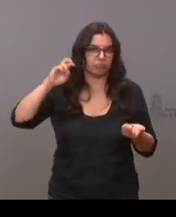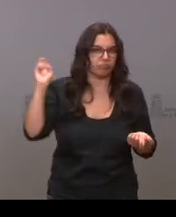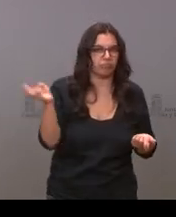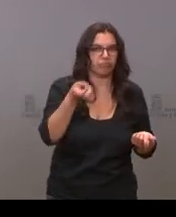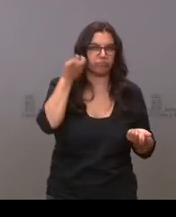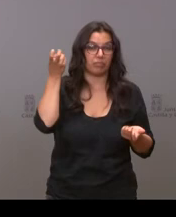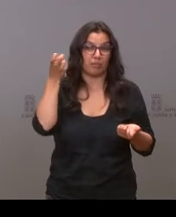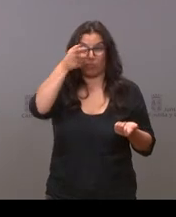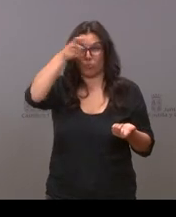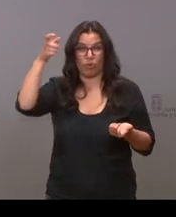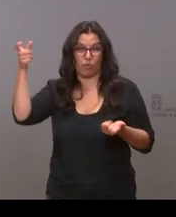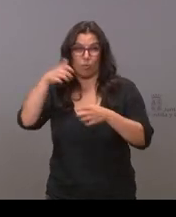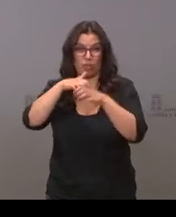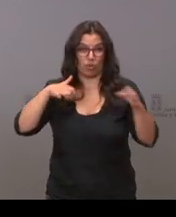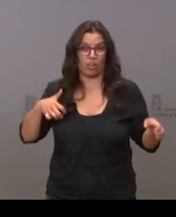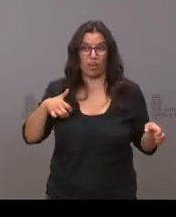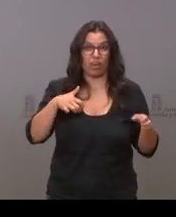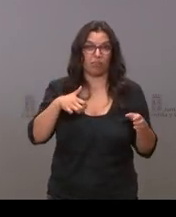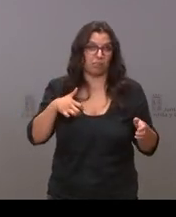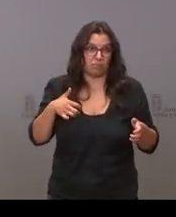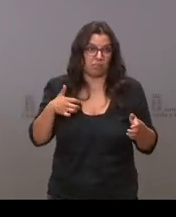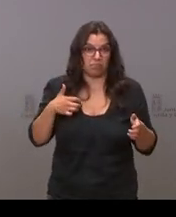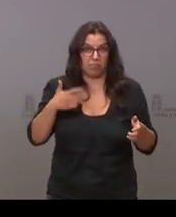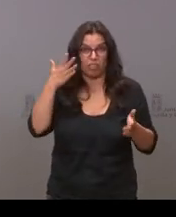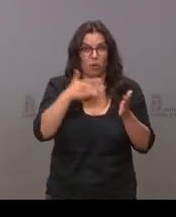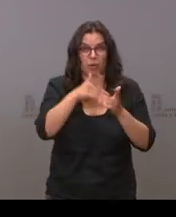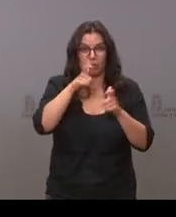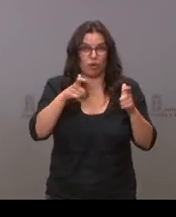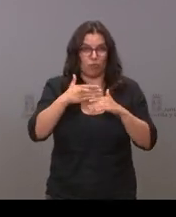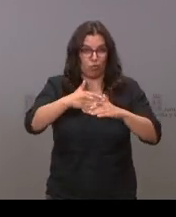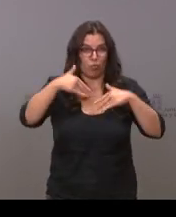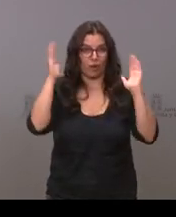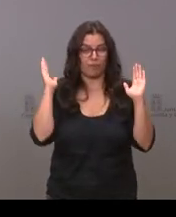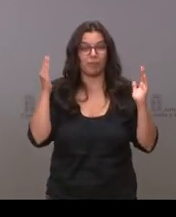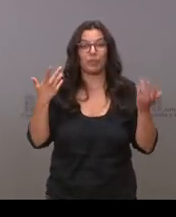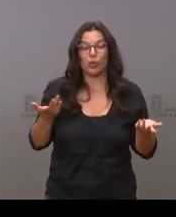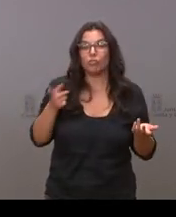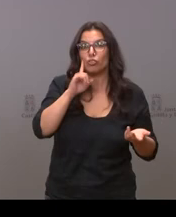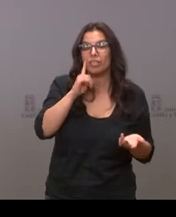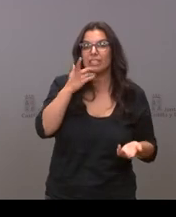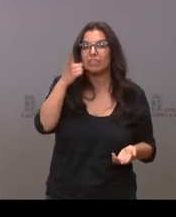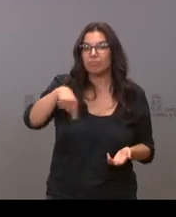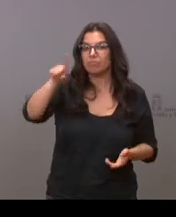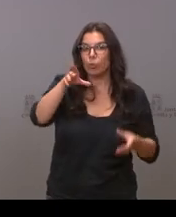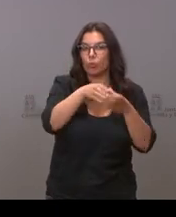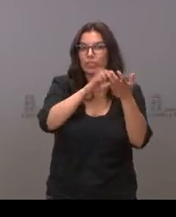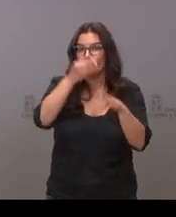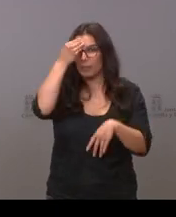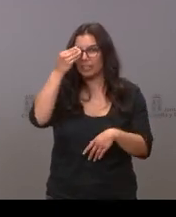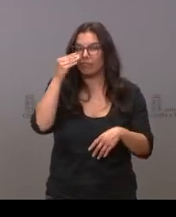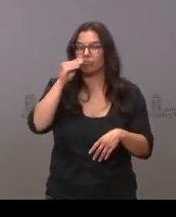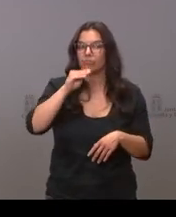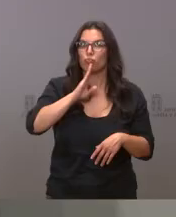que en la mayoría de los pueblos de Castilla y León con 5.000 personas van sobrados no sé si la Junta esa postura en concreto le parece bien